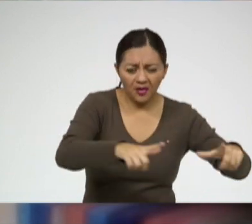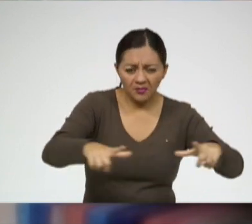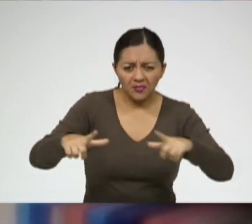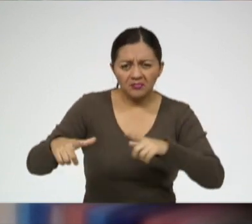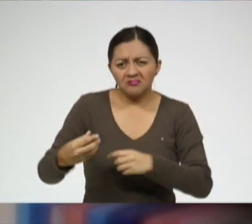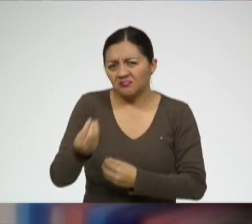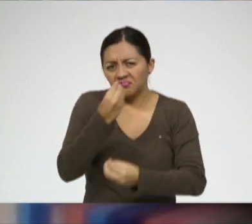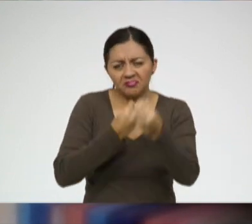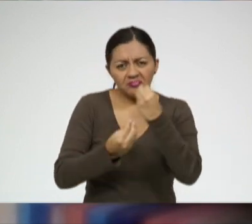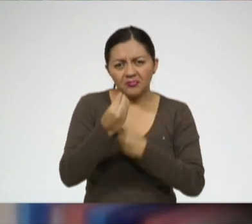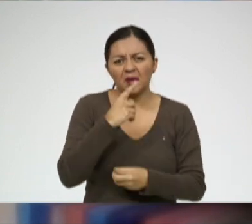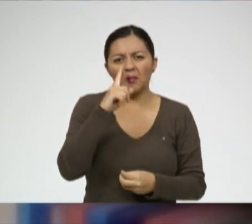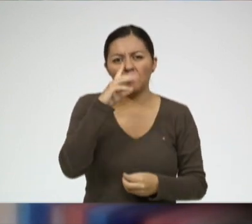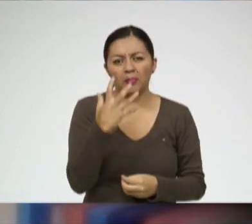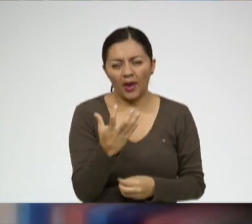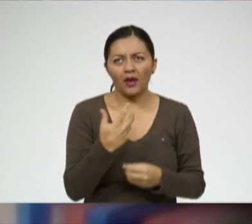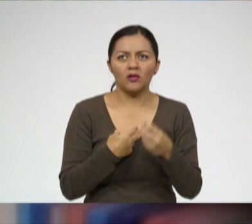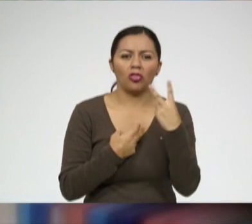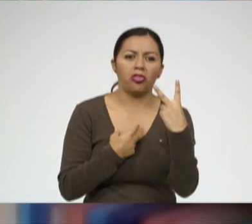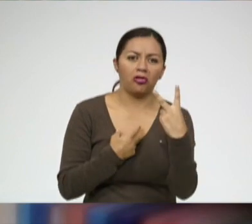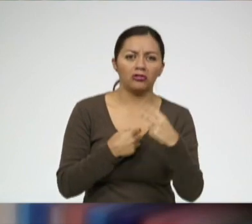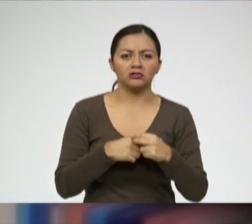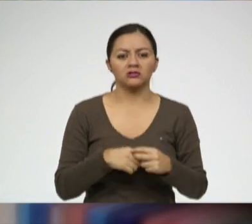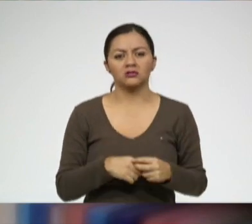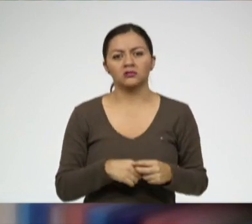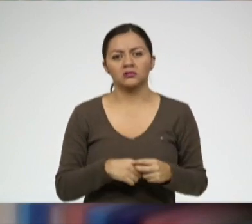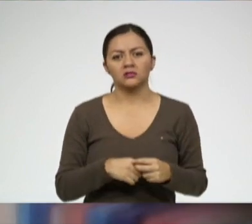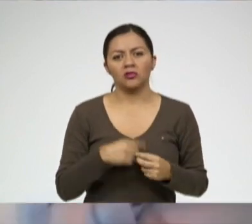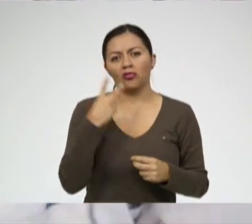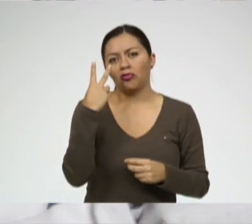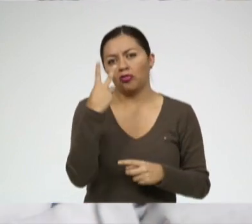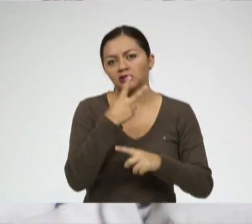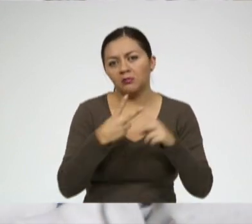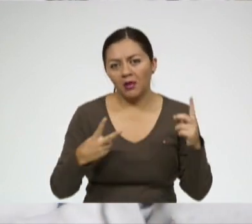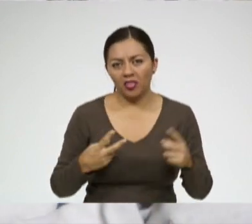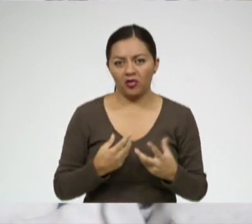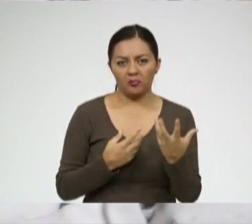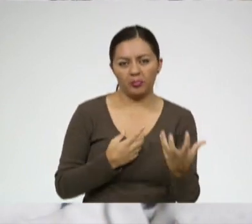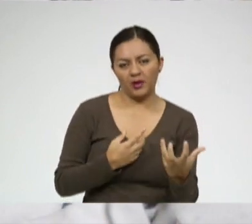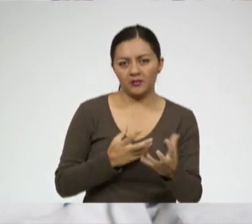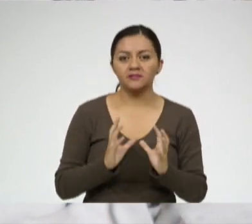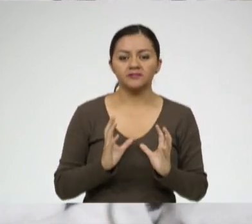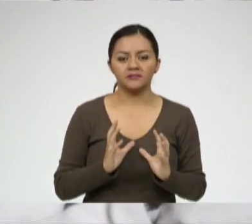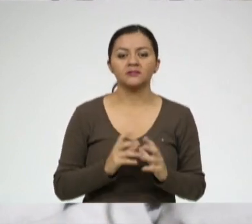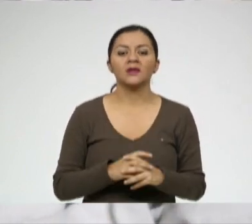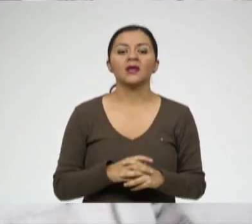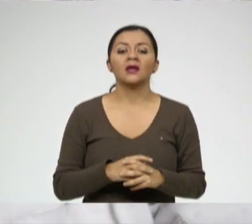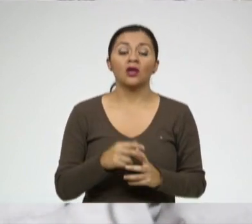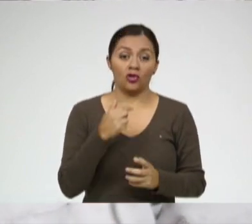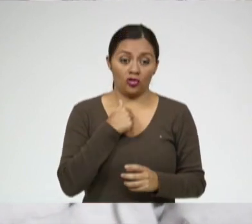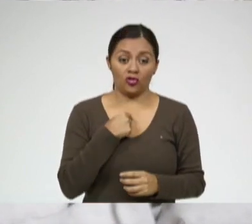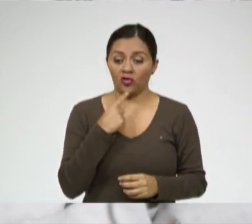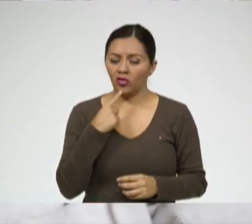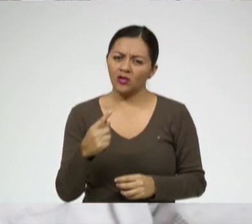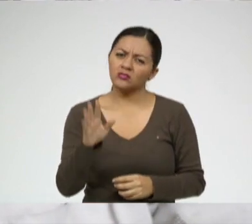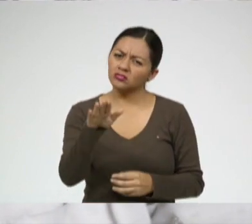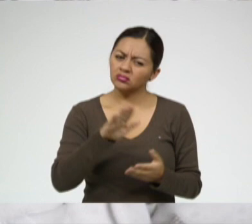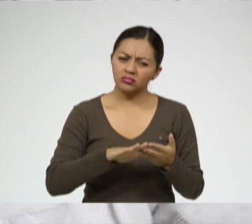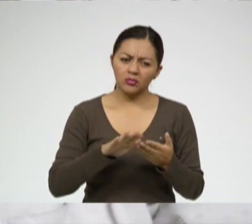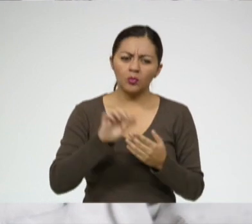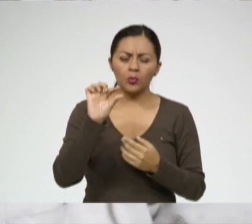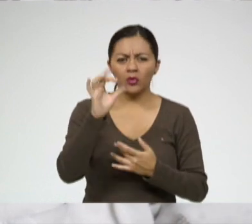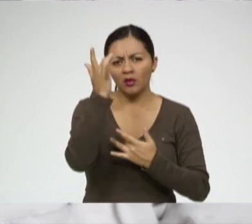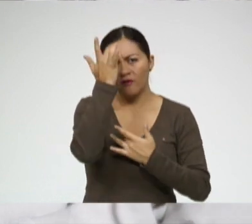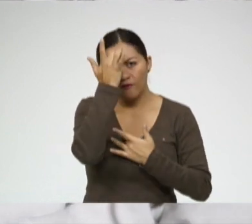también pasa así dos, a dos panes y medio. Yo a Steven lo que le he dicho, eso es como una enfermedad. Es una